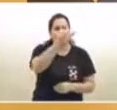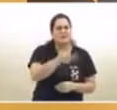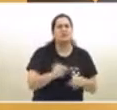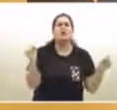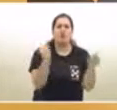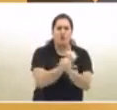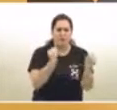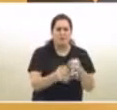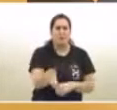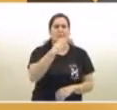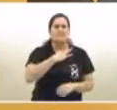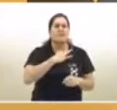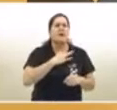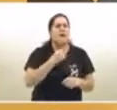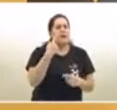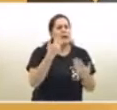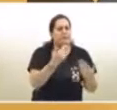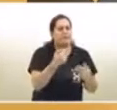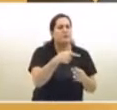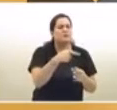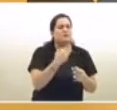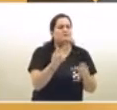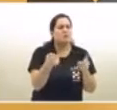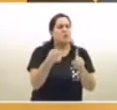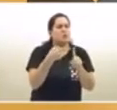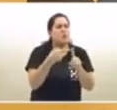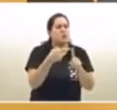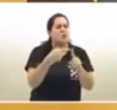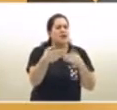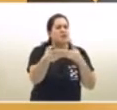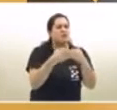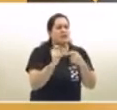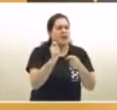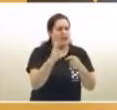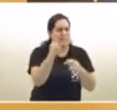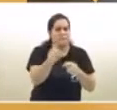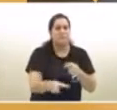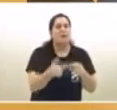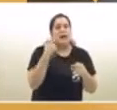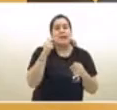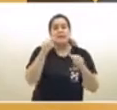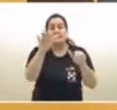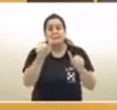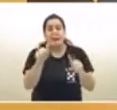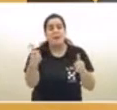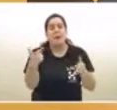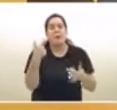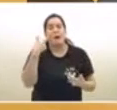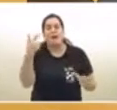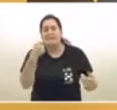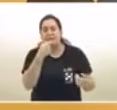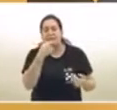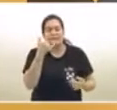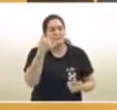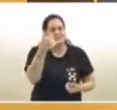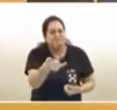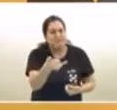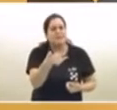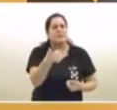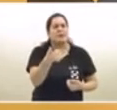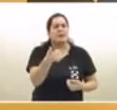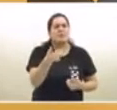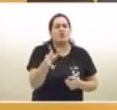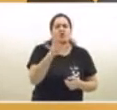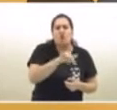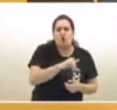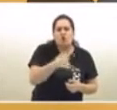identificamos con quién estuvo en contacto estrecho los últimos días, y los monitoreamos para evaluar si hacen síntomas. Los llamamos por teléfono todos los